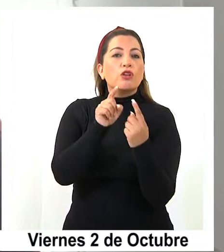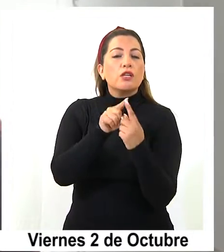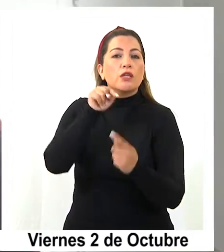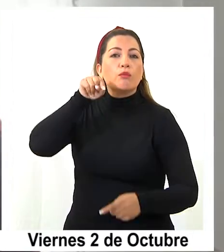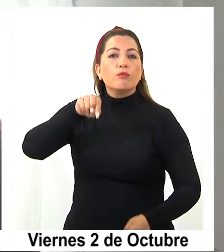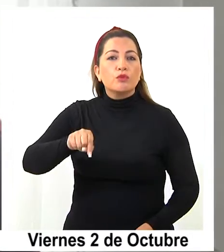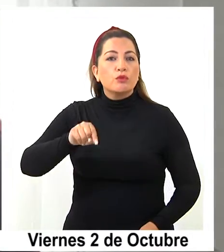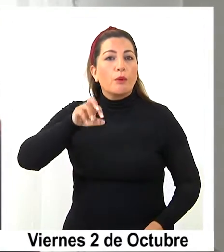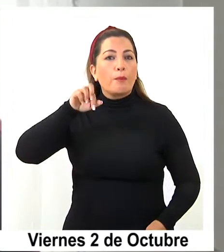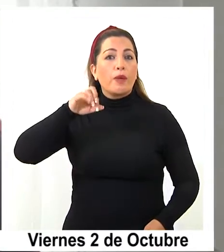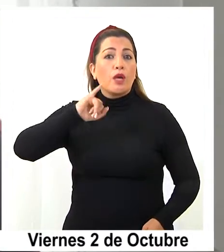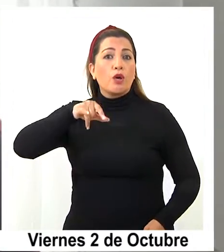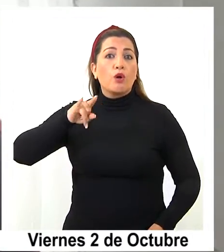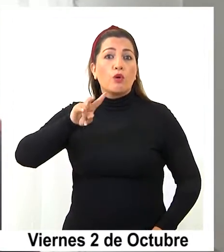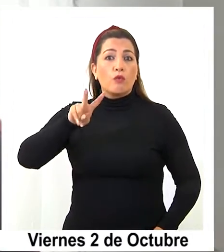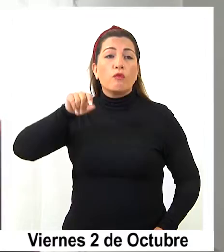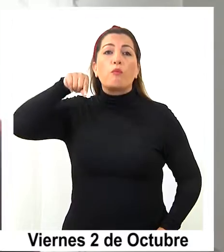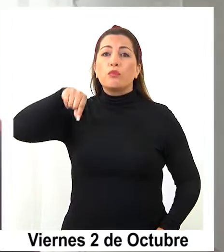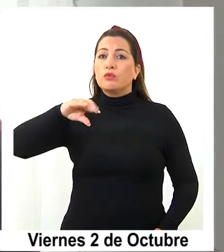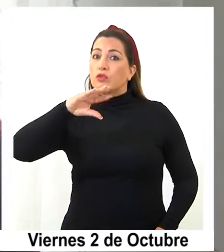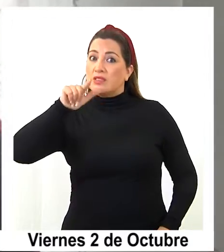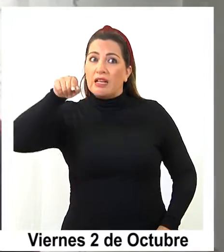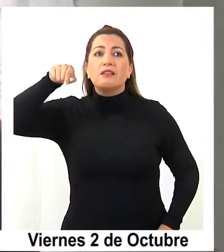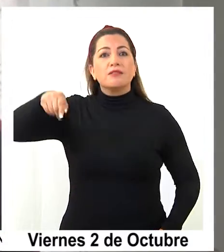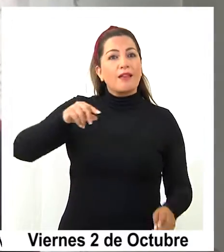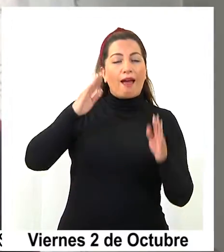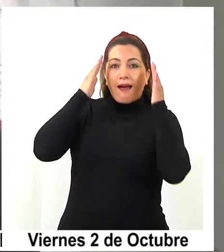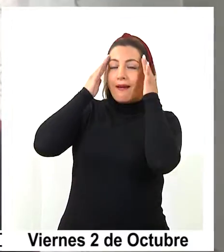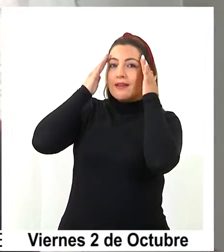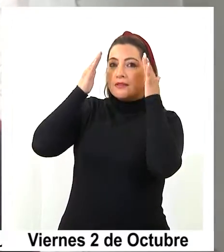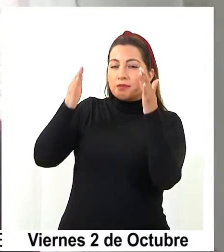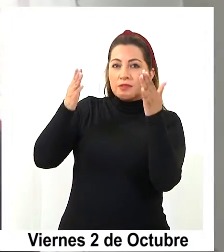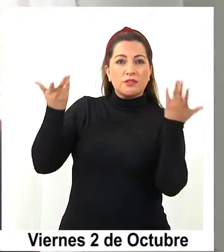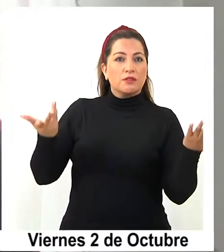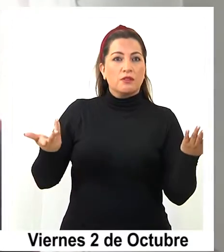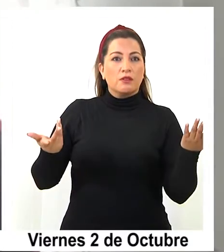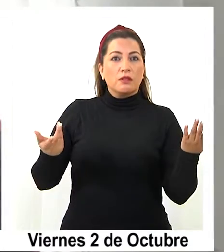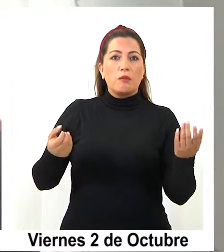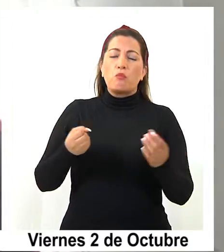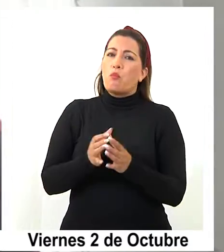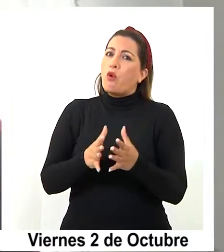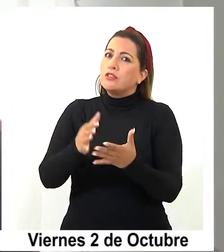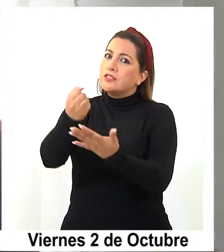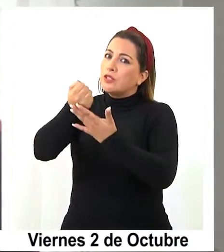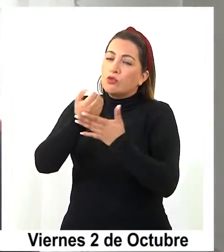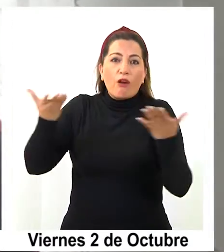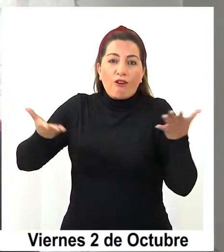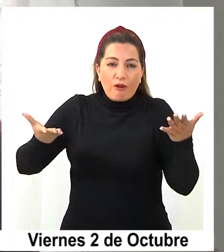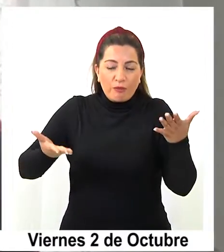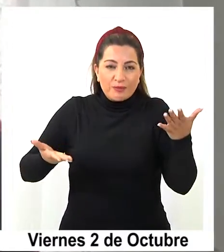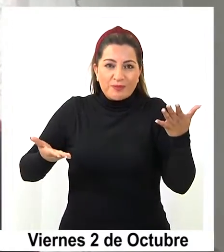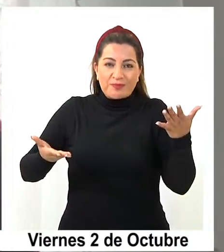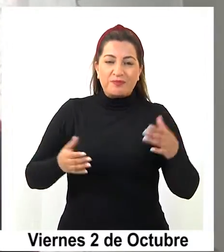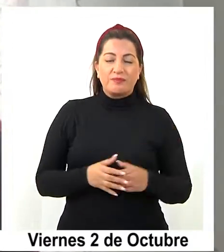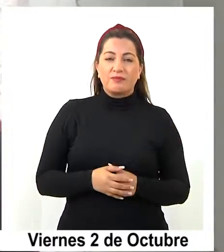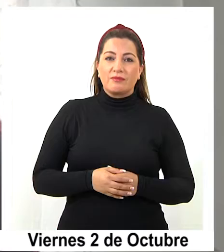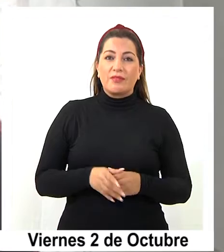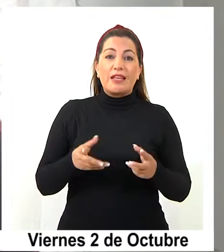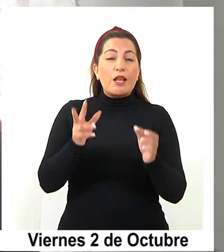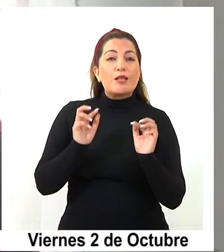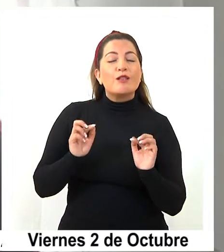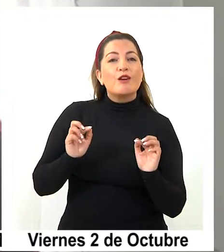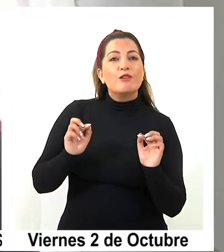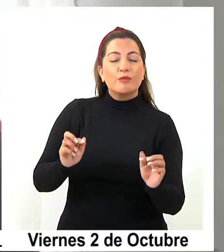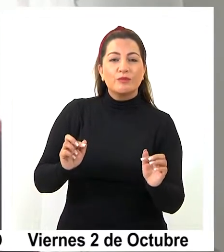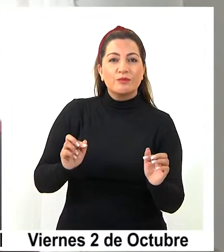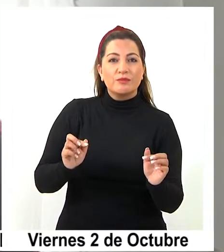.pejud.cl. Esta forma de atención tiene varias ventajas. Entre ellas nos entrega la posibilidad